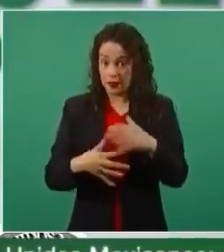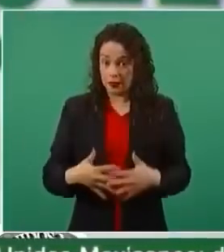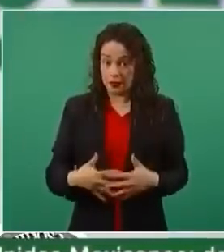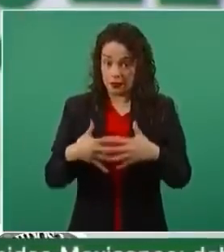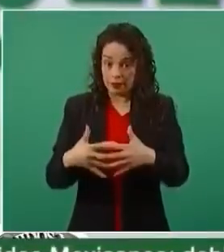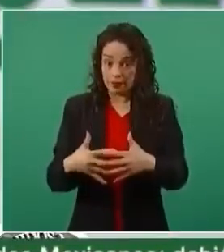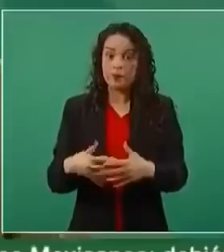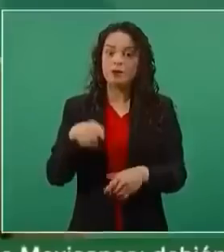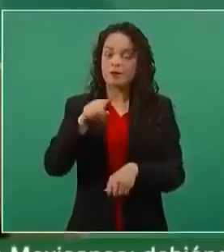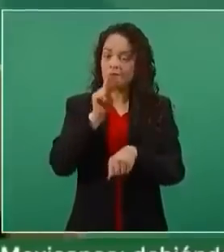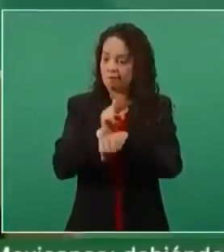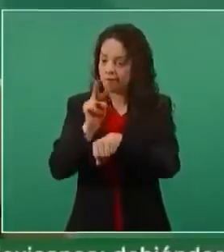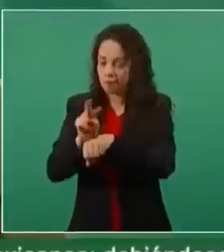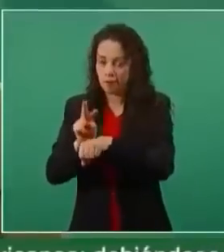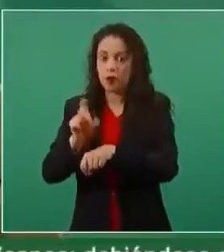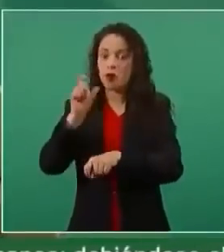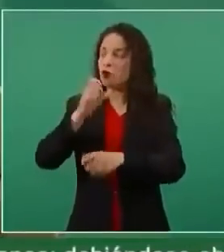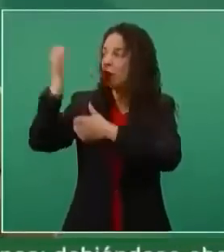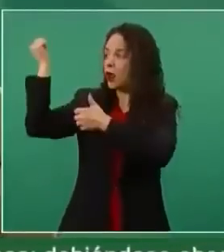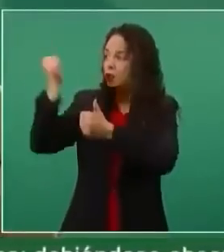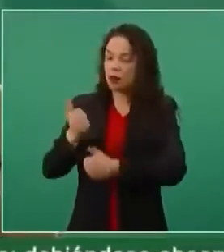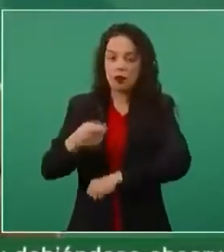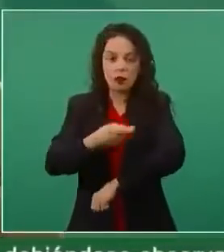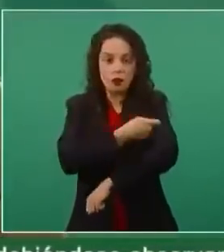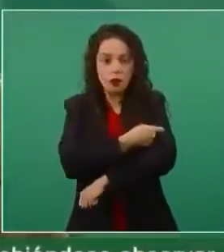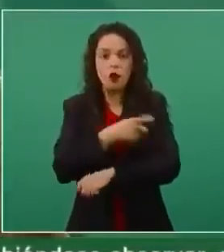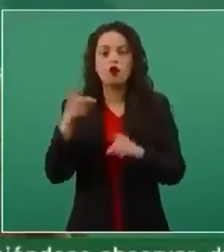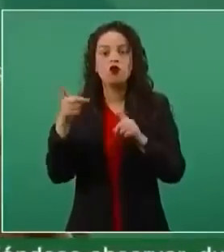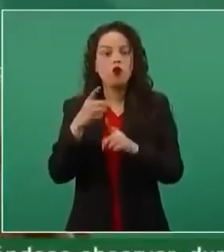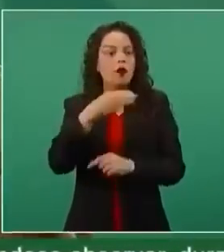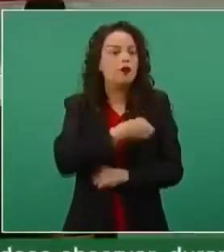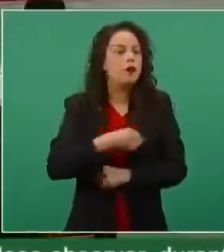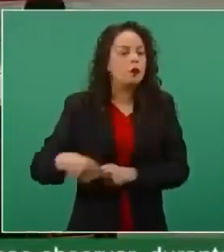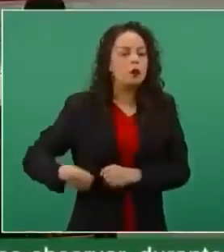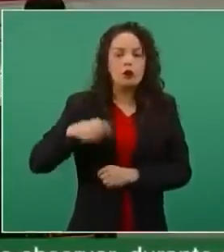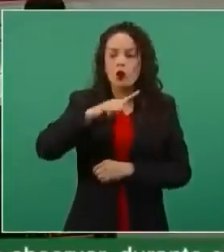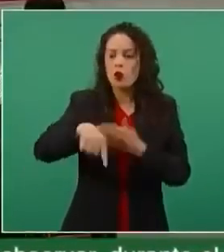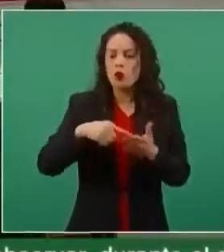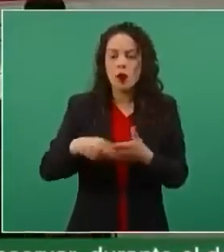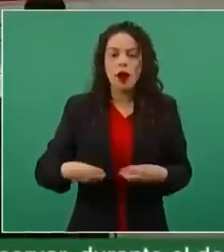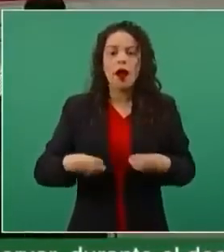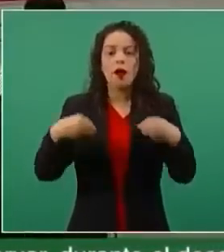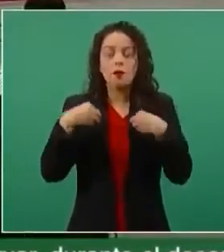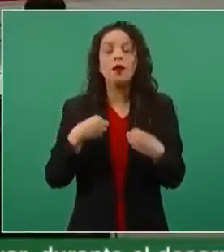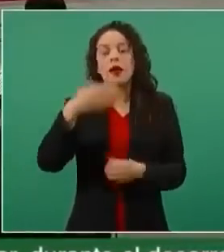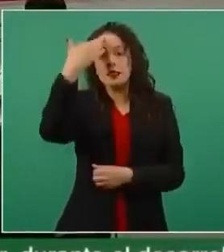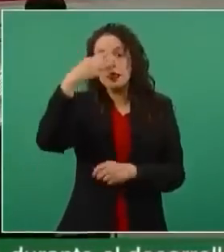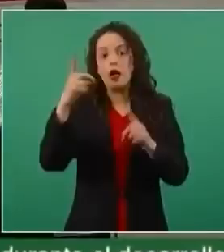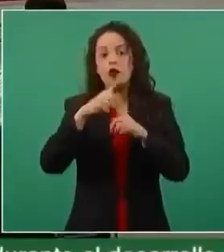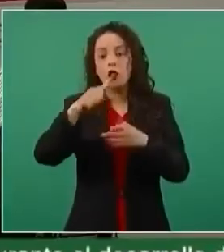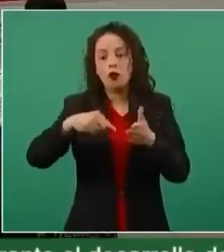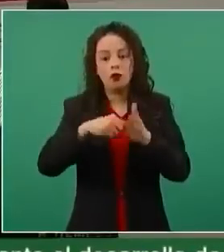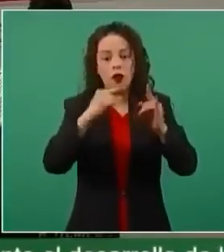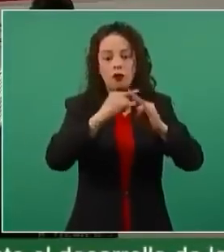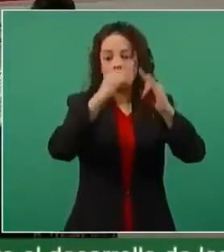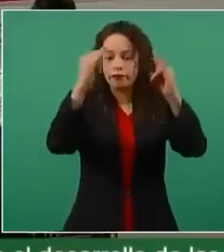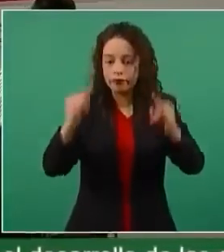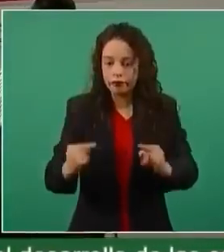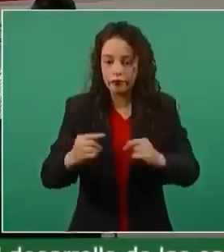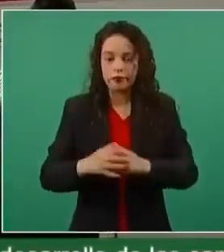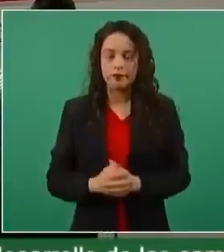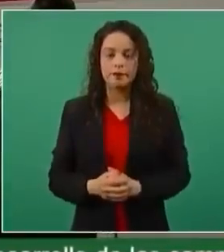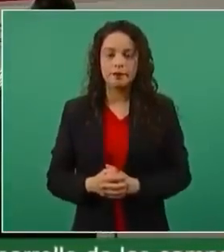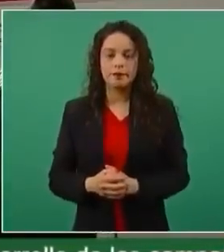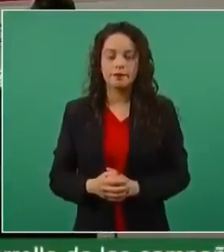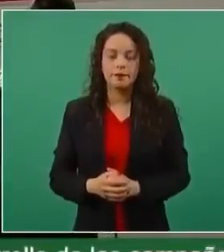las vacunas y cuando se activan los puestos de vacunación en municipios de residencia, concurrentemente con los sitios que se están activando